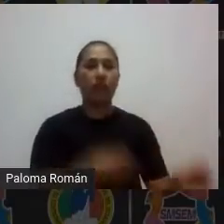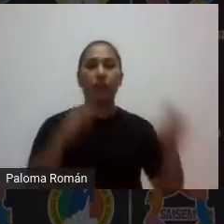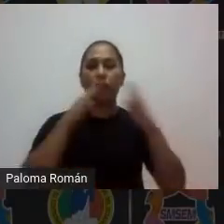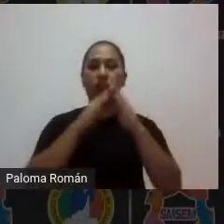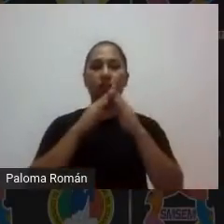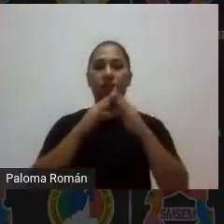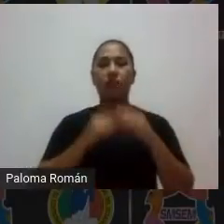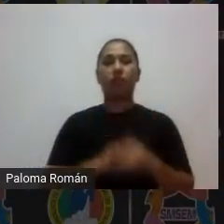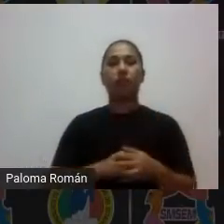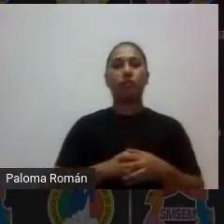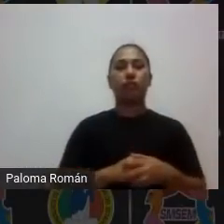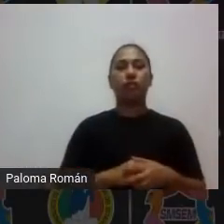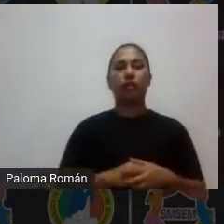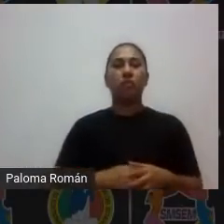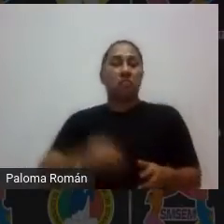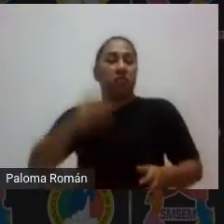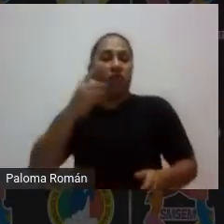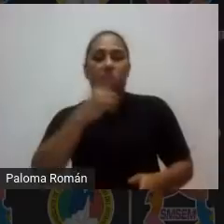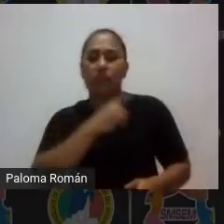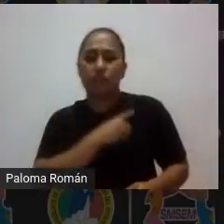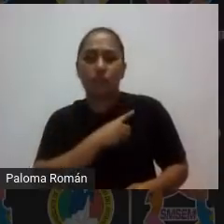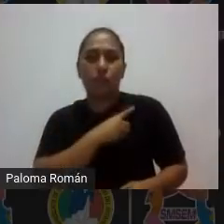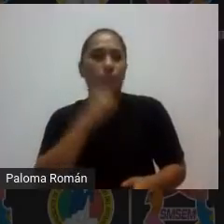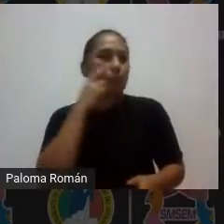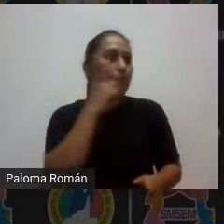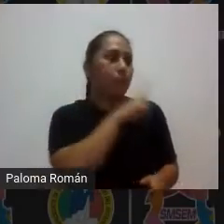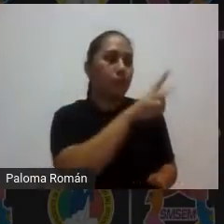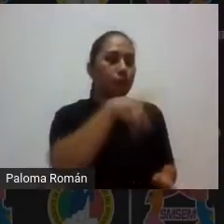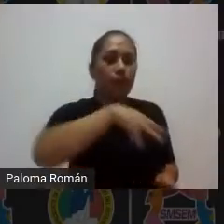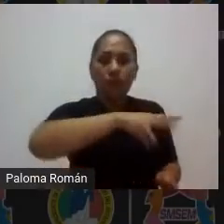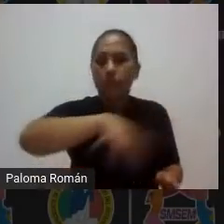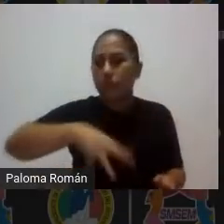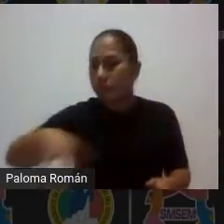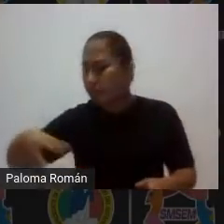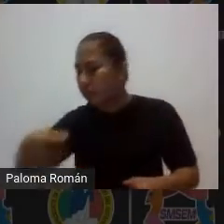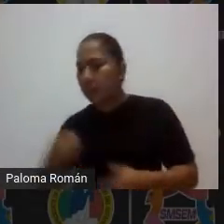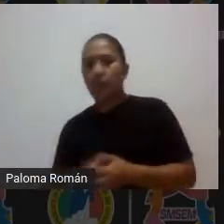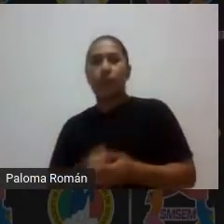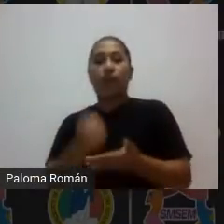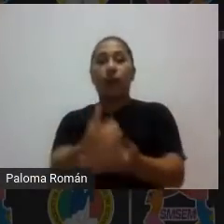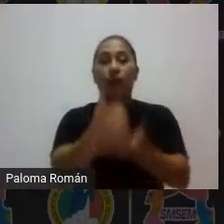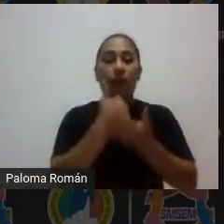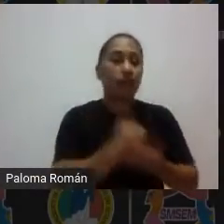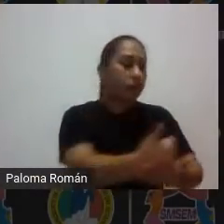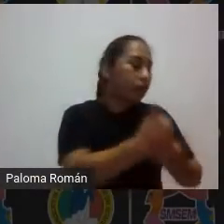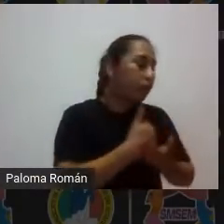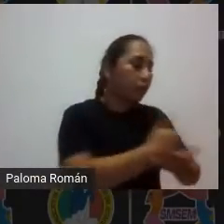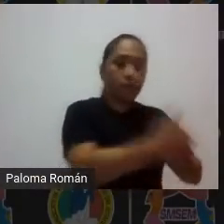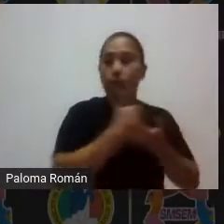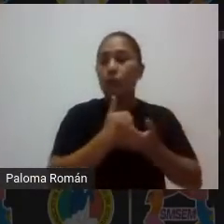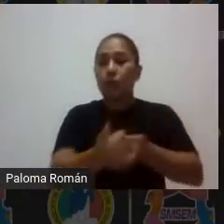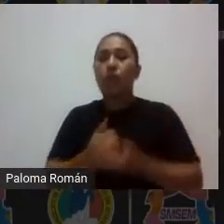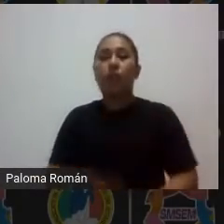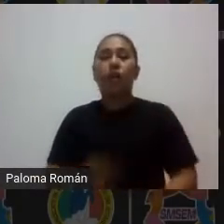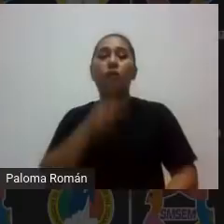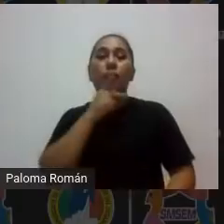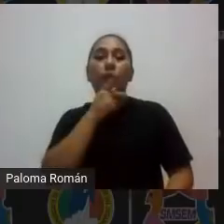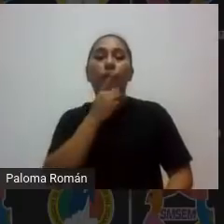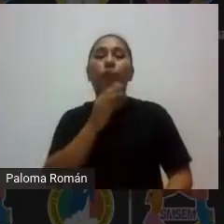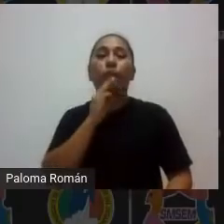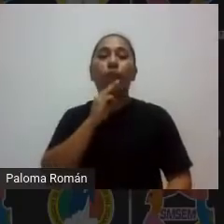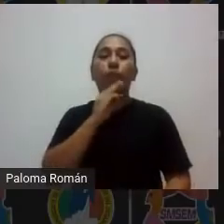estando solitos en casa buscando amor con la ayuda de sus papás con ayuda de su familia y este